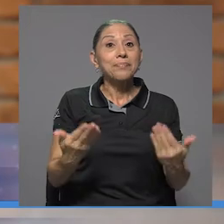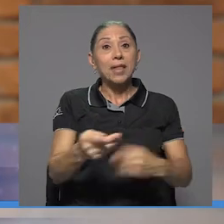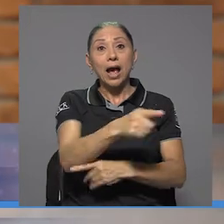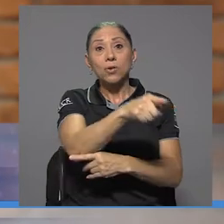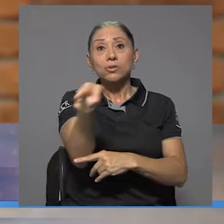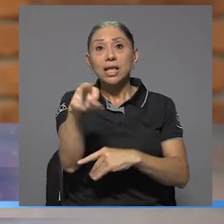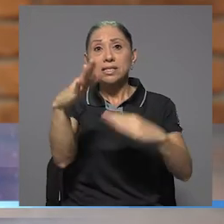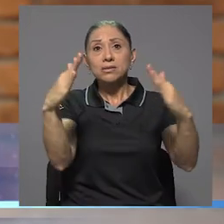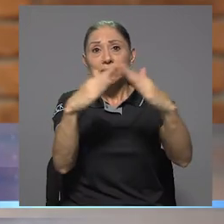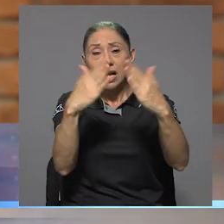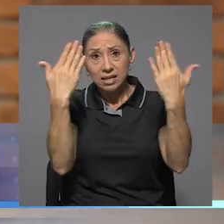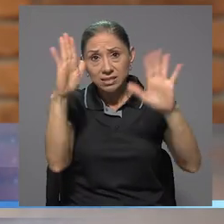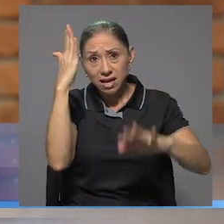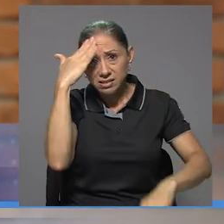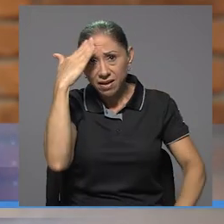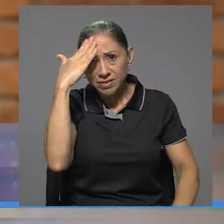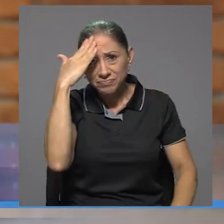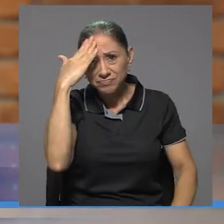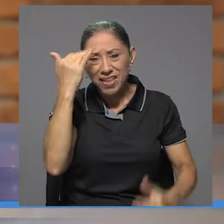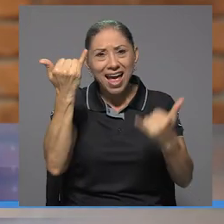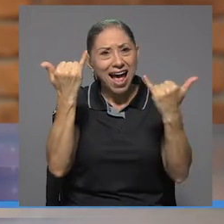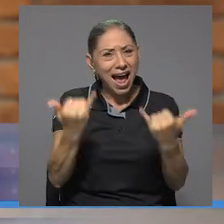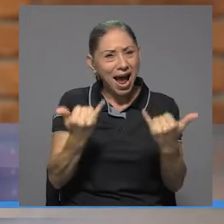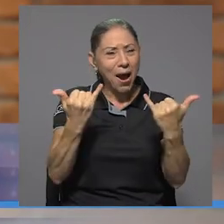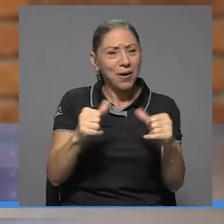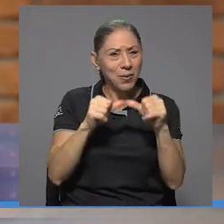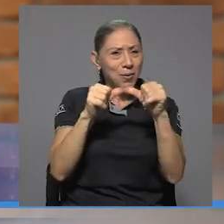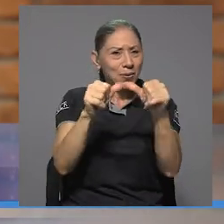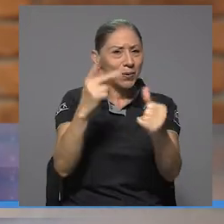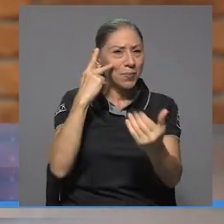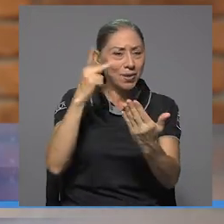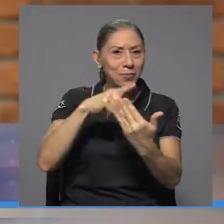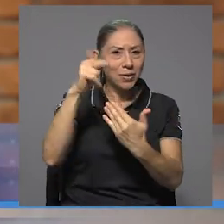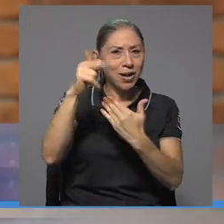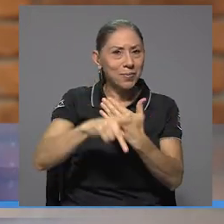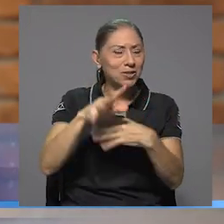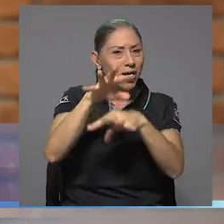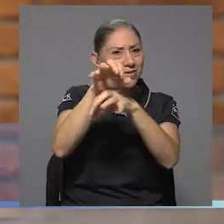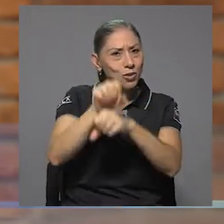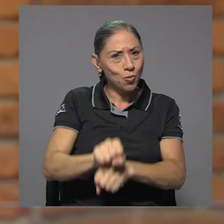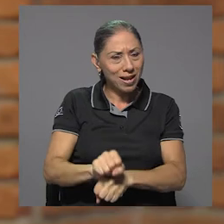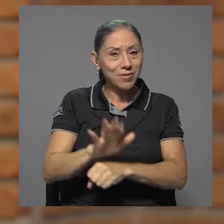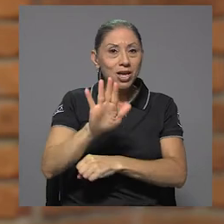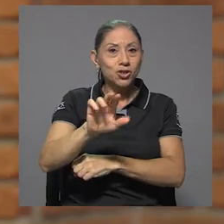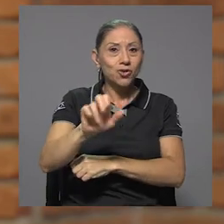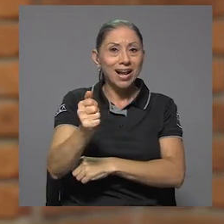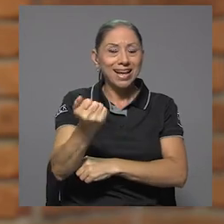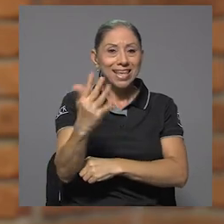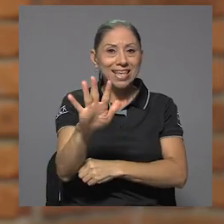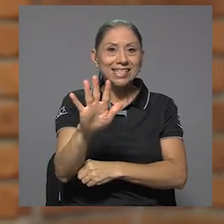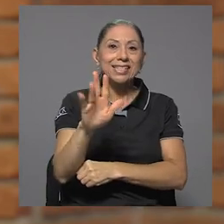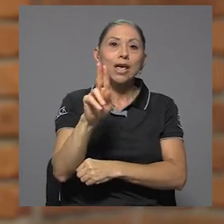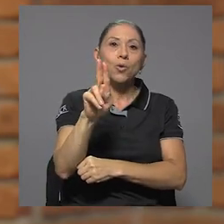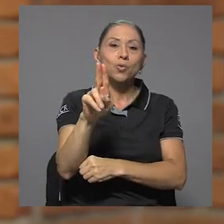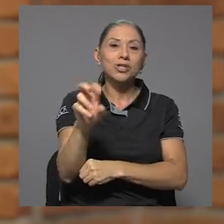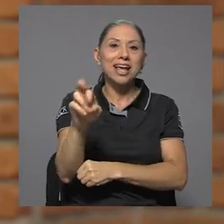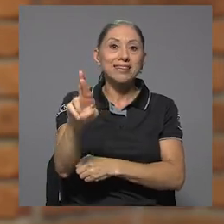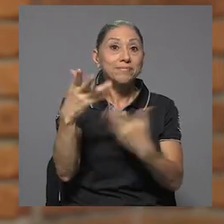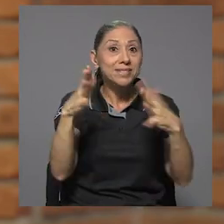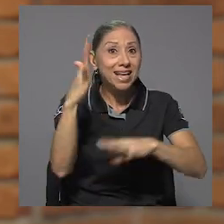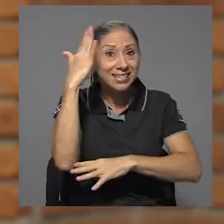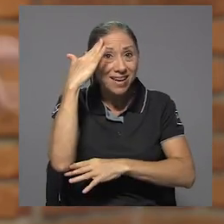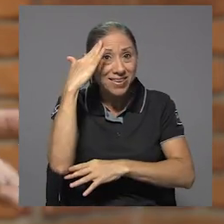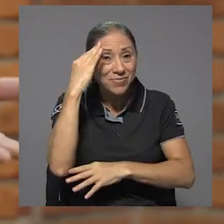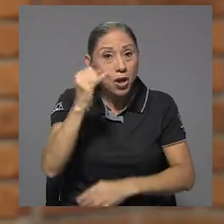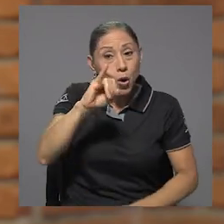allá en su casa, pues ya saben, los dejo por ahora en compañía de la programación habitual de su canal 15 UCR. Ya saben,